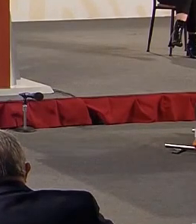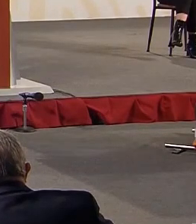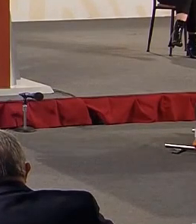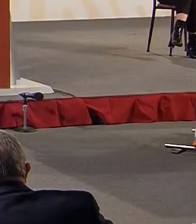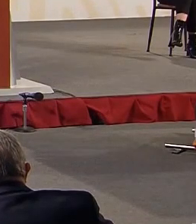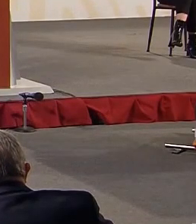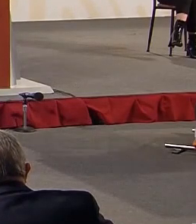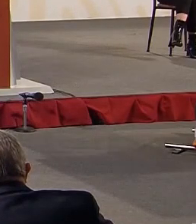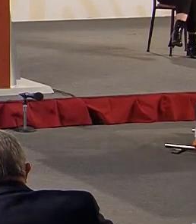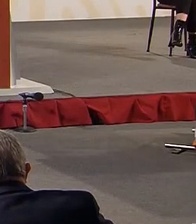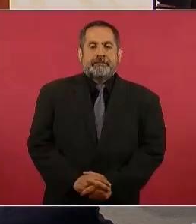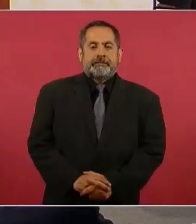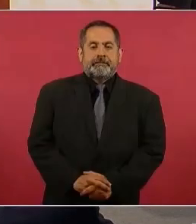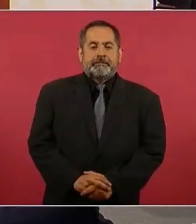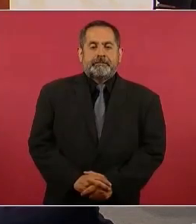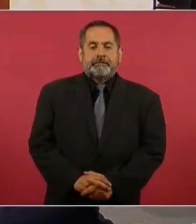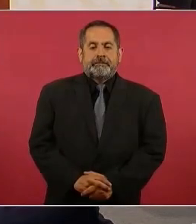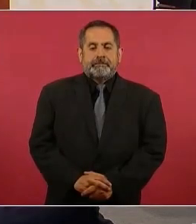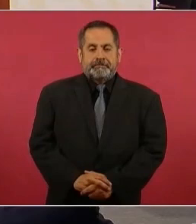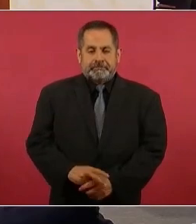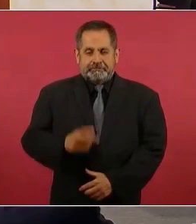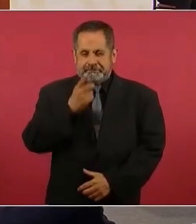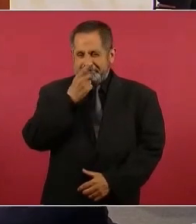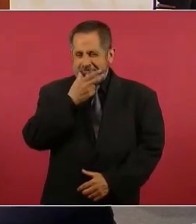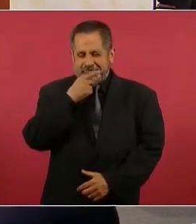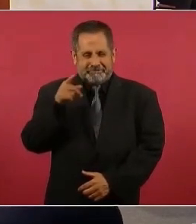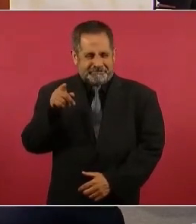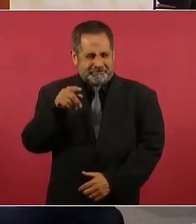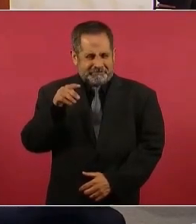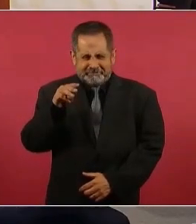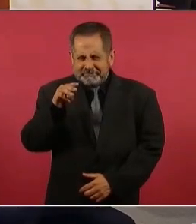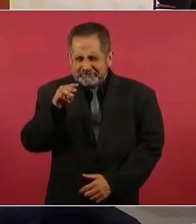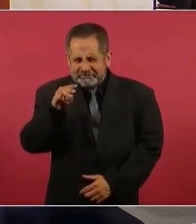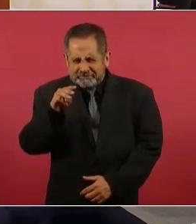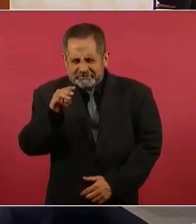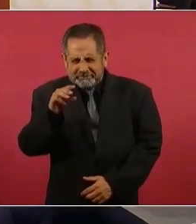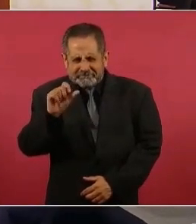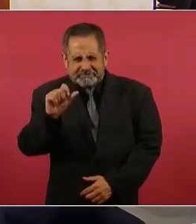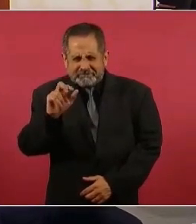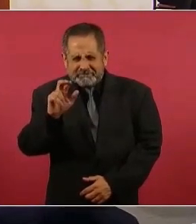este señor Max Caixa